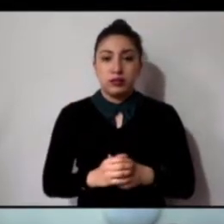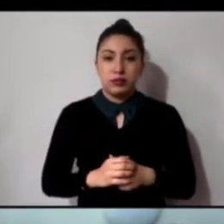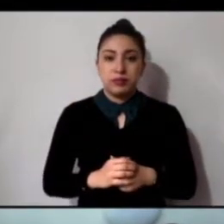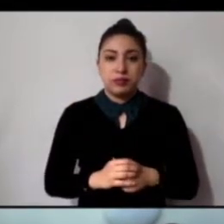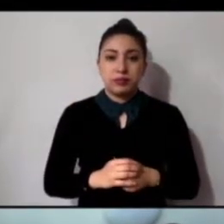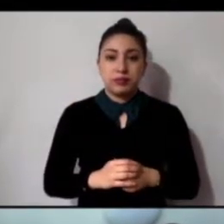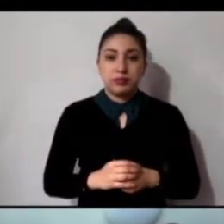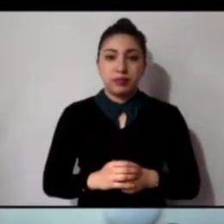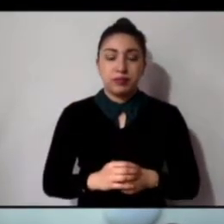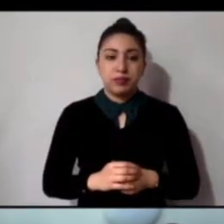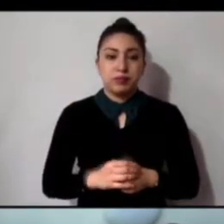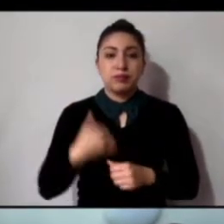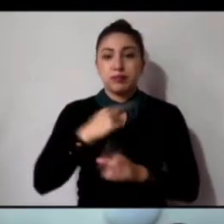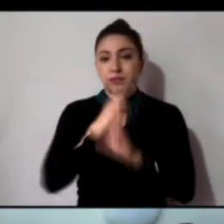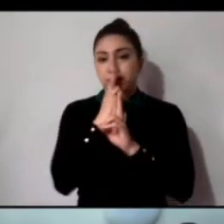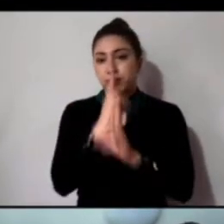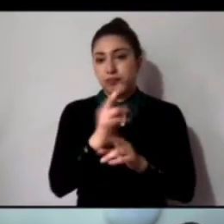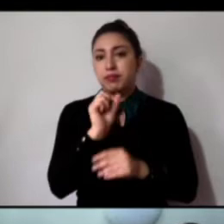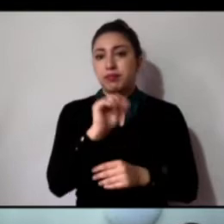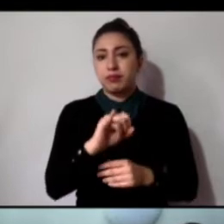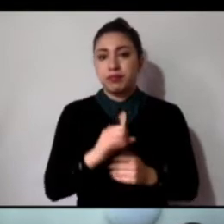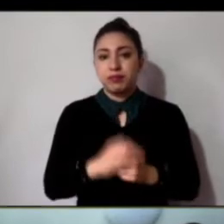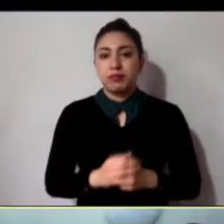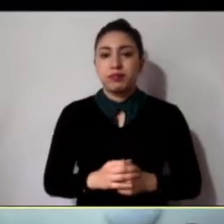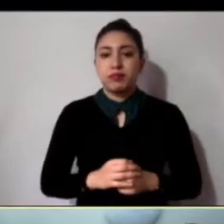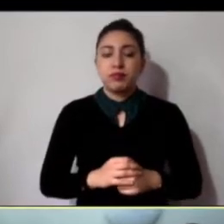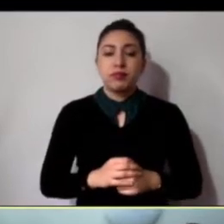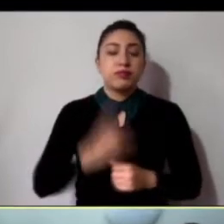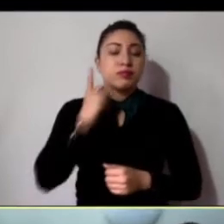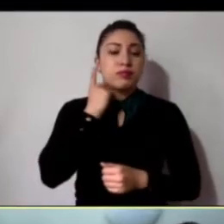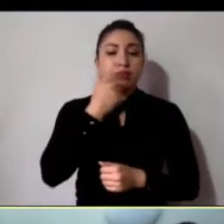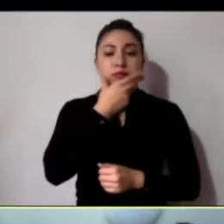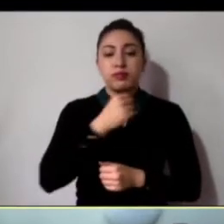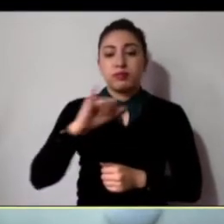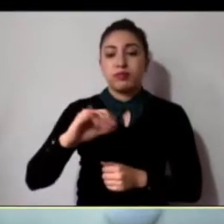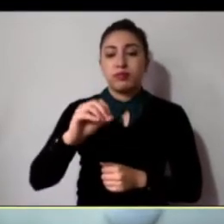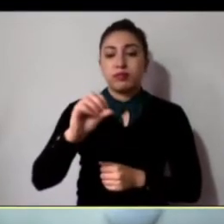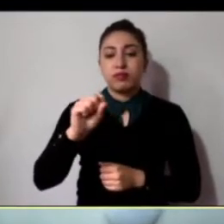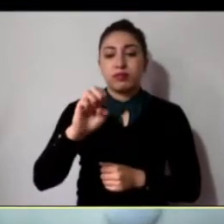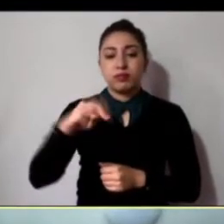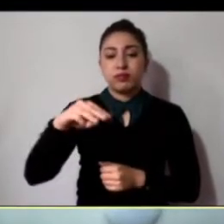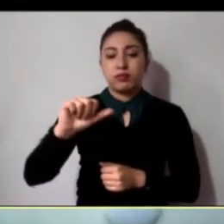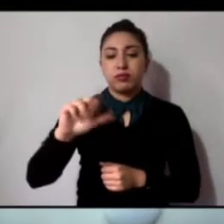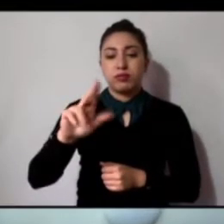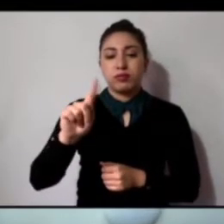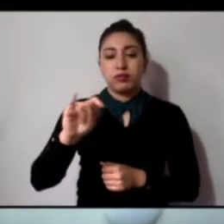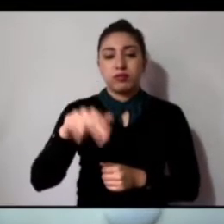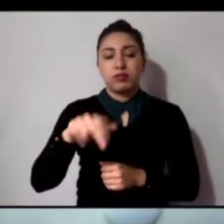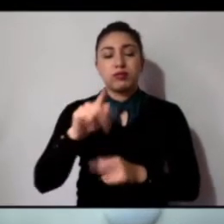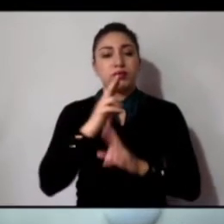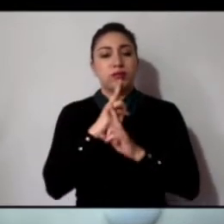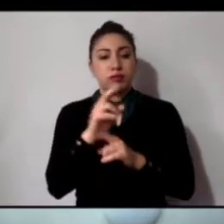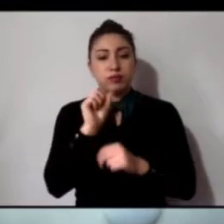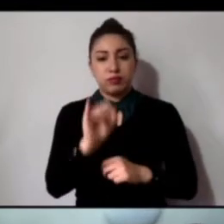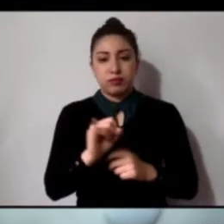Diputada Ana Hernández, a favor. Gracias, diputada. Diputado José Martín Padilla. Martín Padilla, a favor.